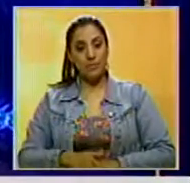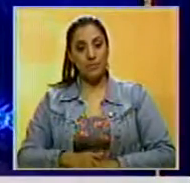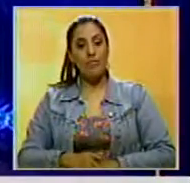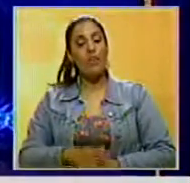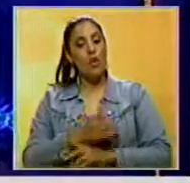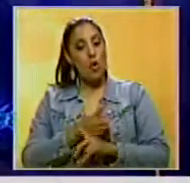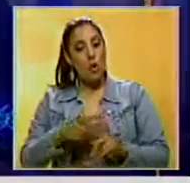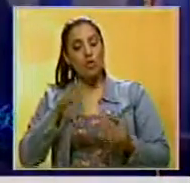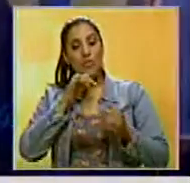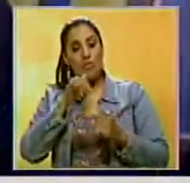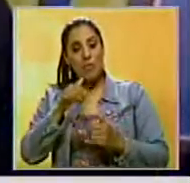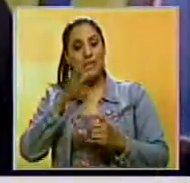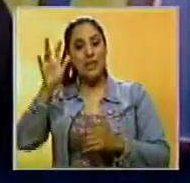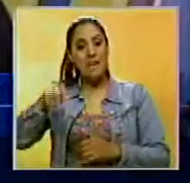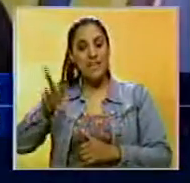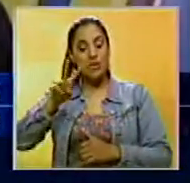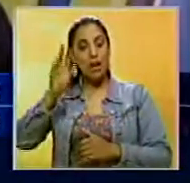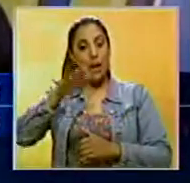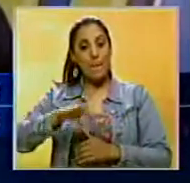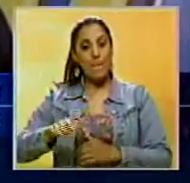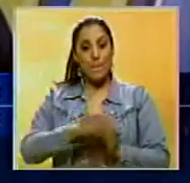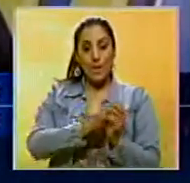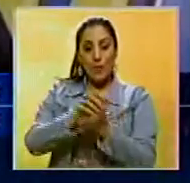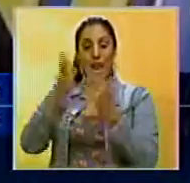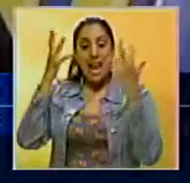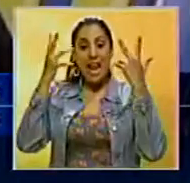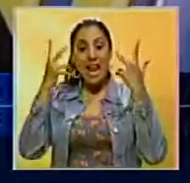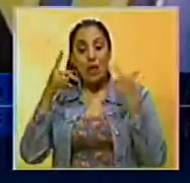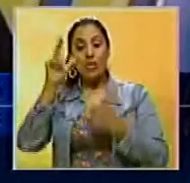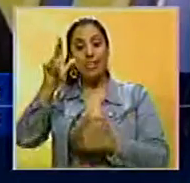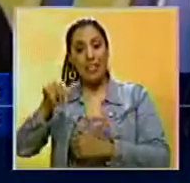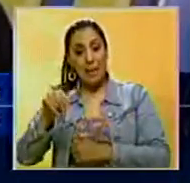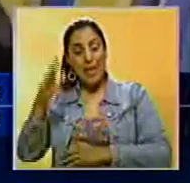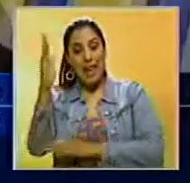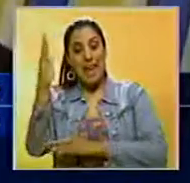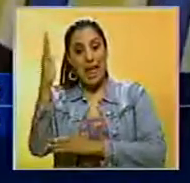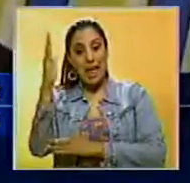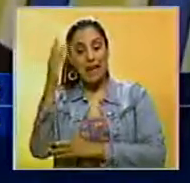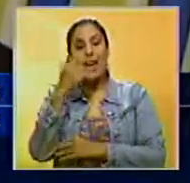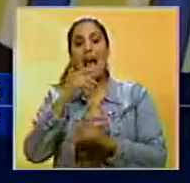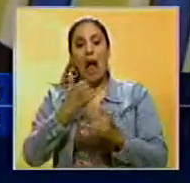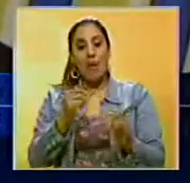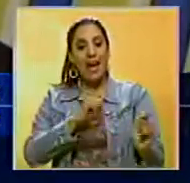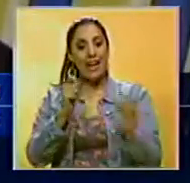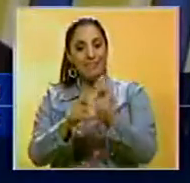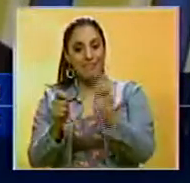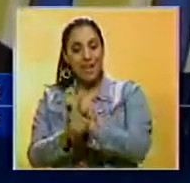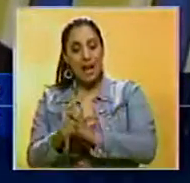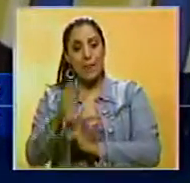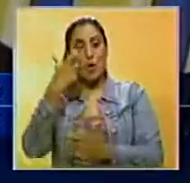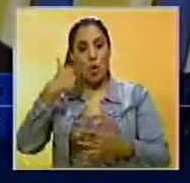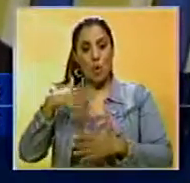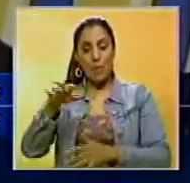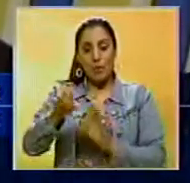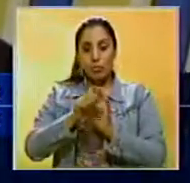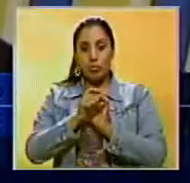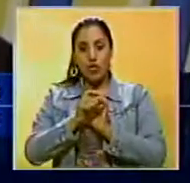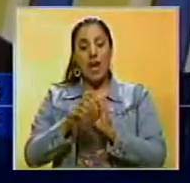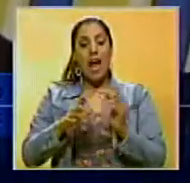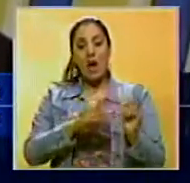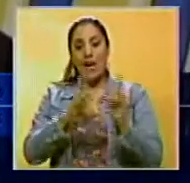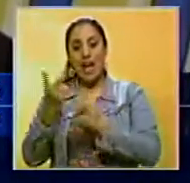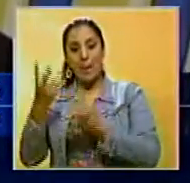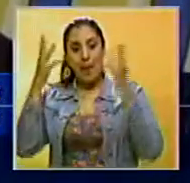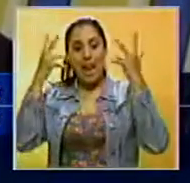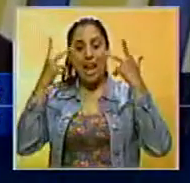En notas de la Liga Venezolana de Béisbol Profesional, los Leones del Caracas y los Cardenales del Aras realizaron un cambio. El receptor Anderson de la Rosa pasó a los